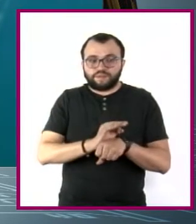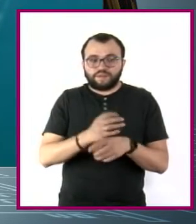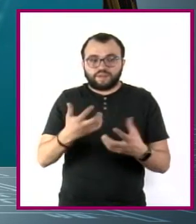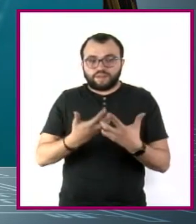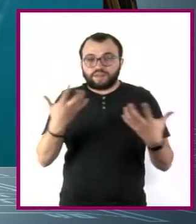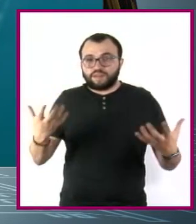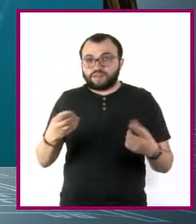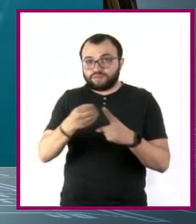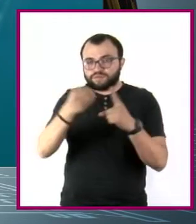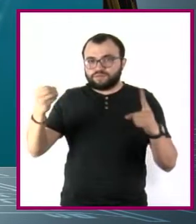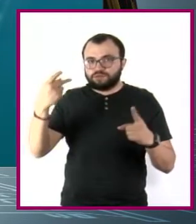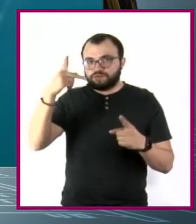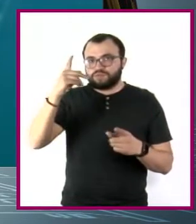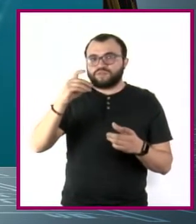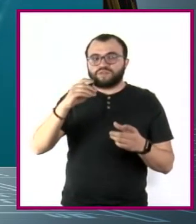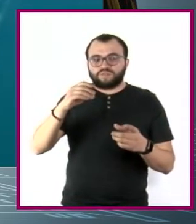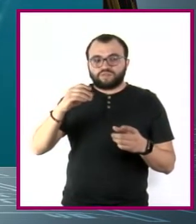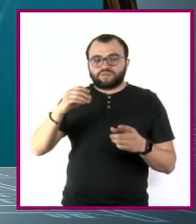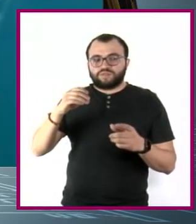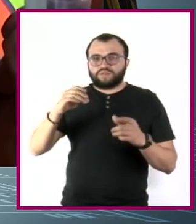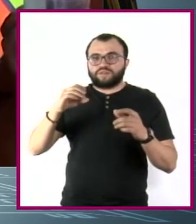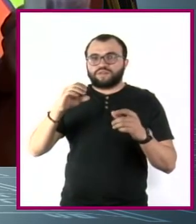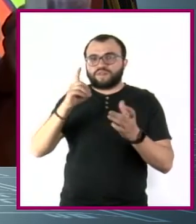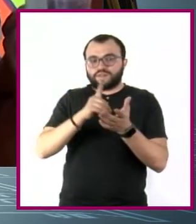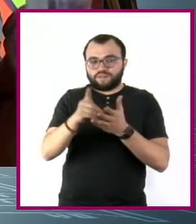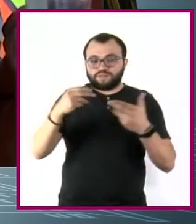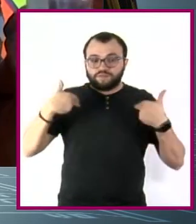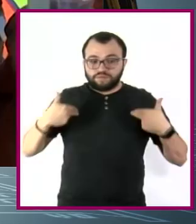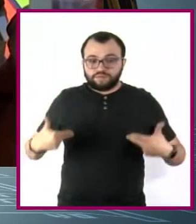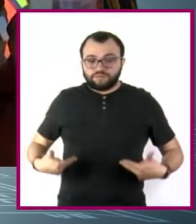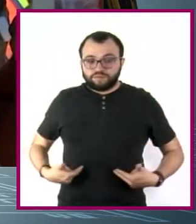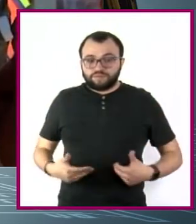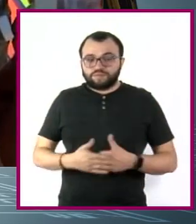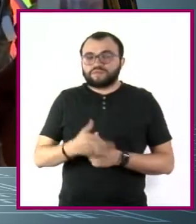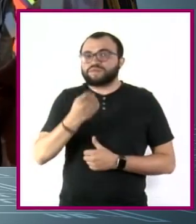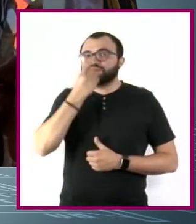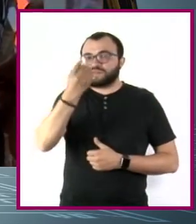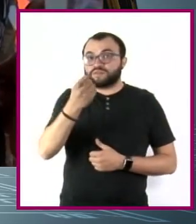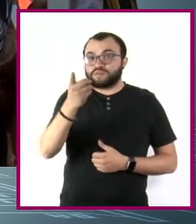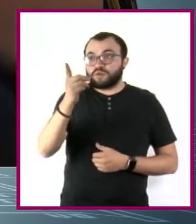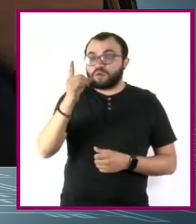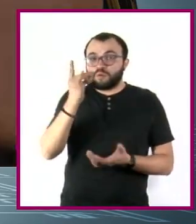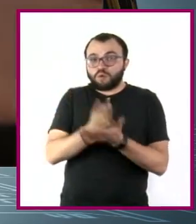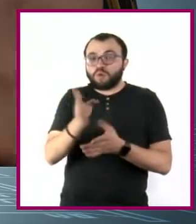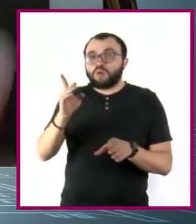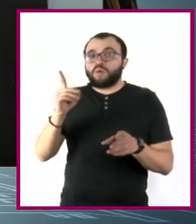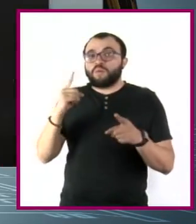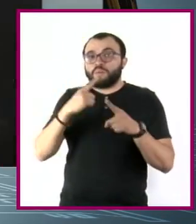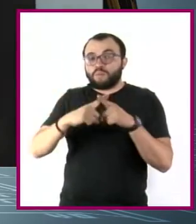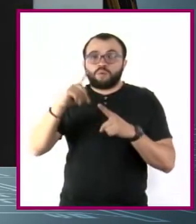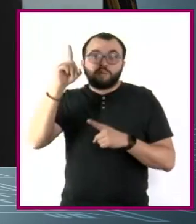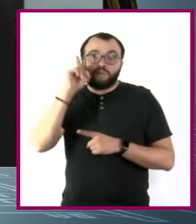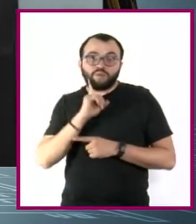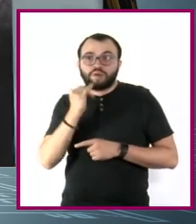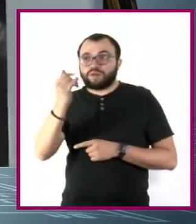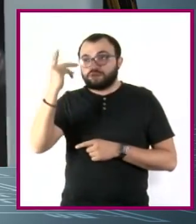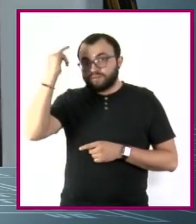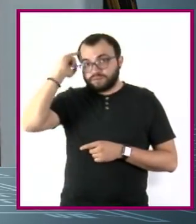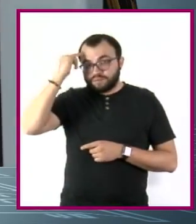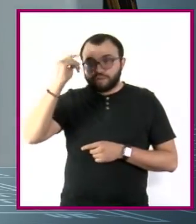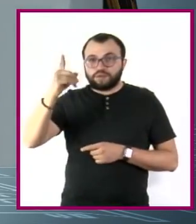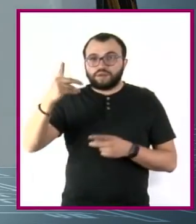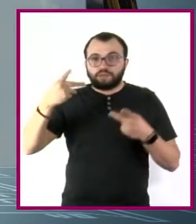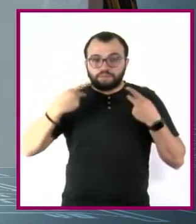organizado por la Comisión Nacional de los Derechos Humanos, se dijo que por ser mujeres y por su origen étnico, la población femenina